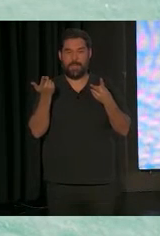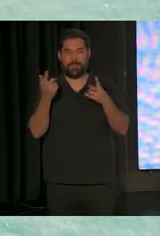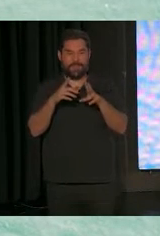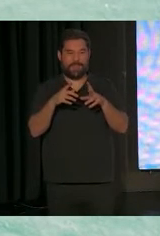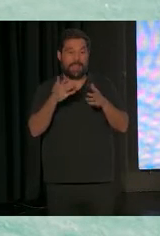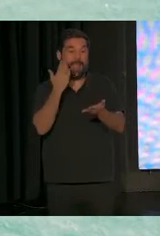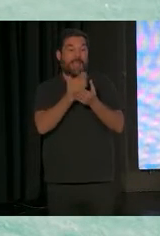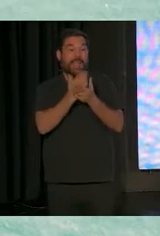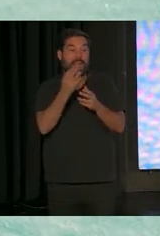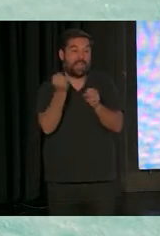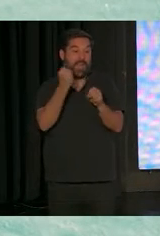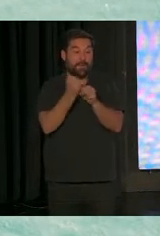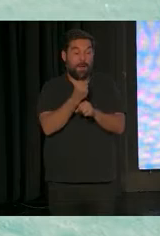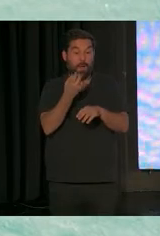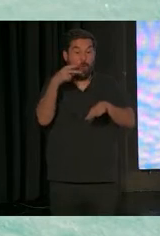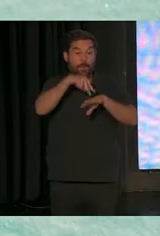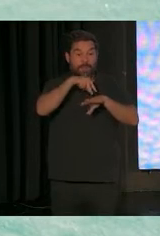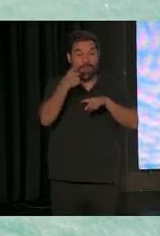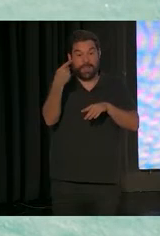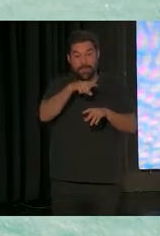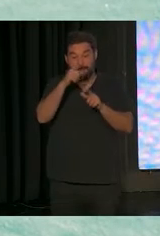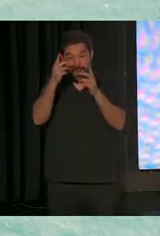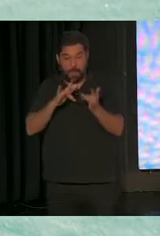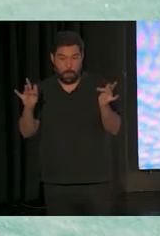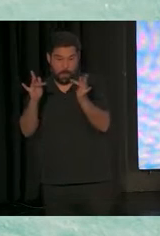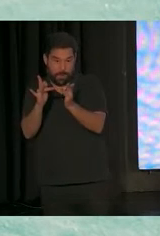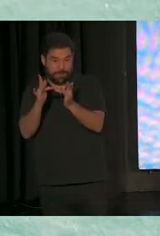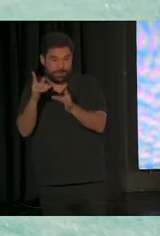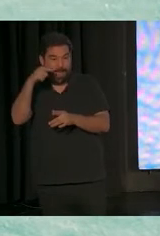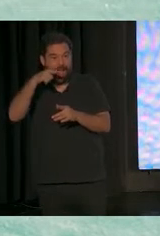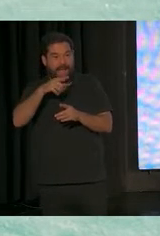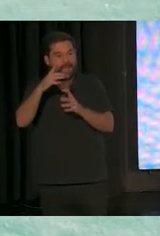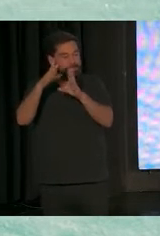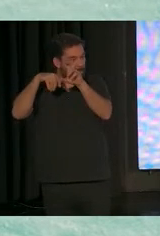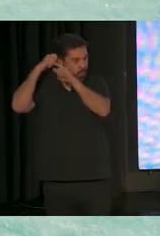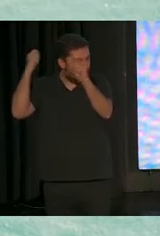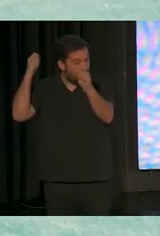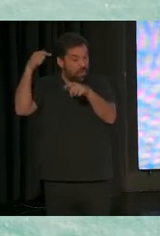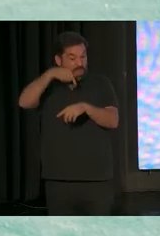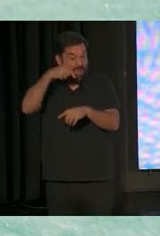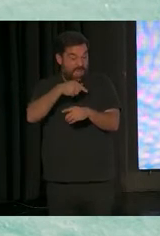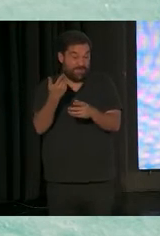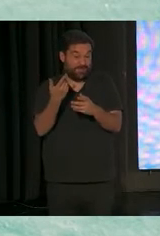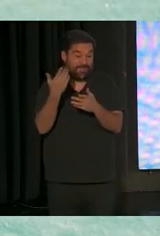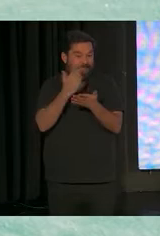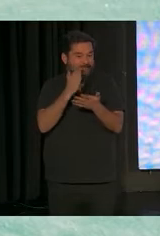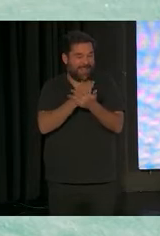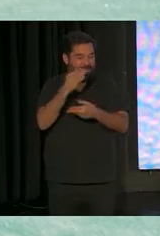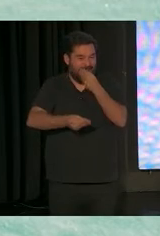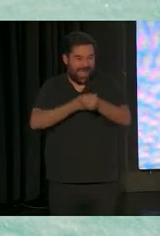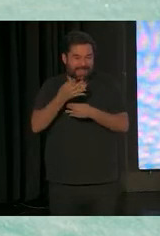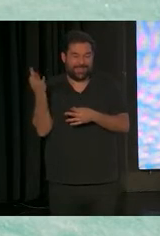online. Y han hecho todo un protocolo de lo que tiene que pasar en cada una de esas sesiones. Por supuesto, la